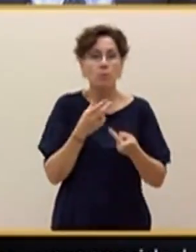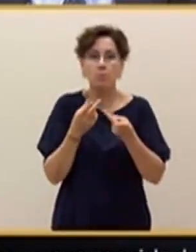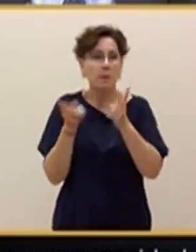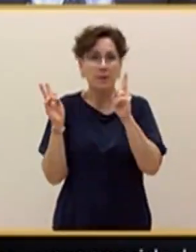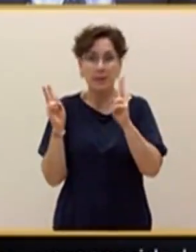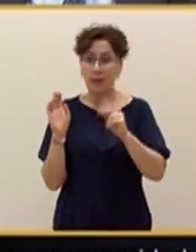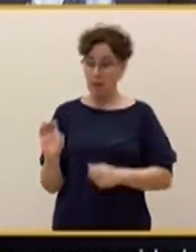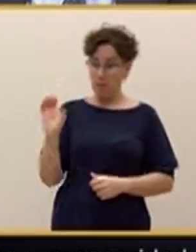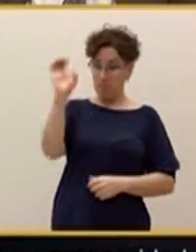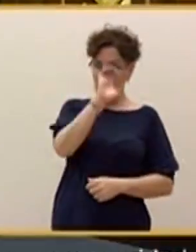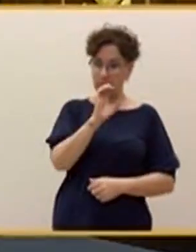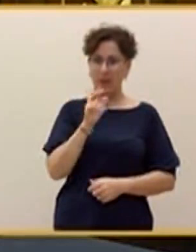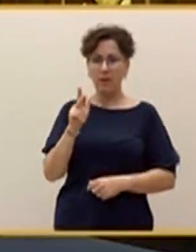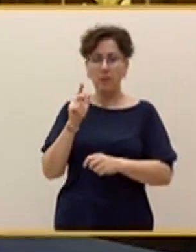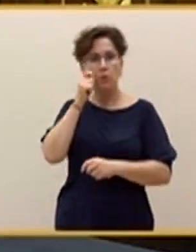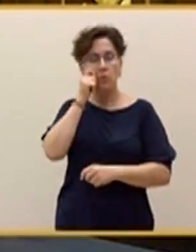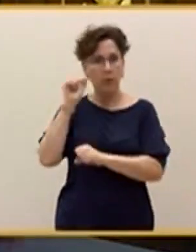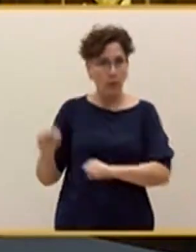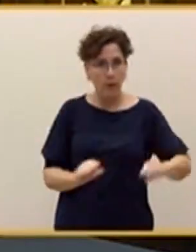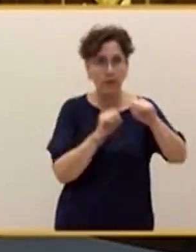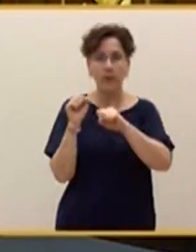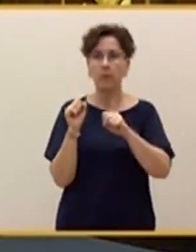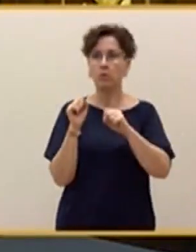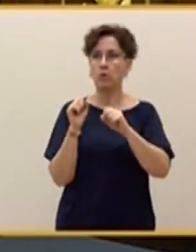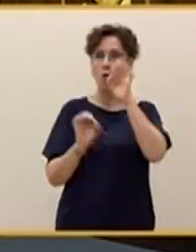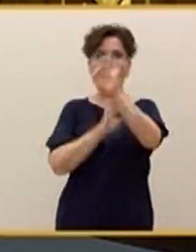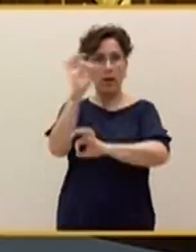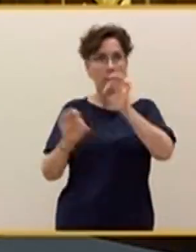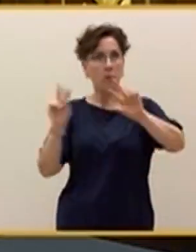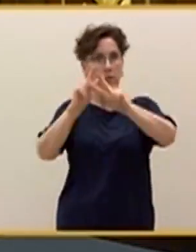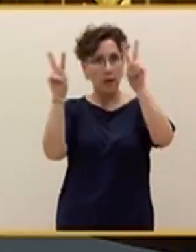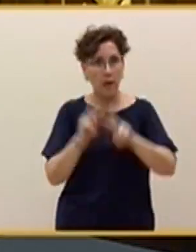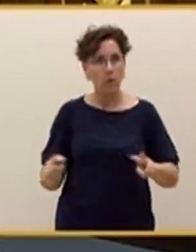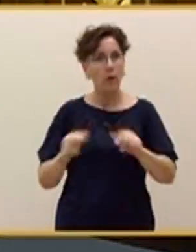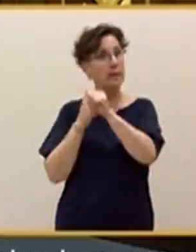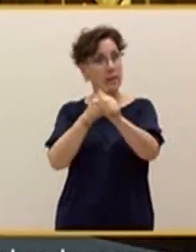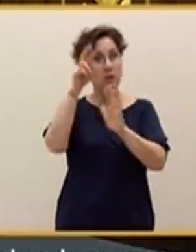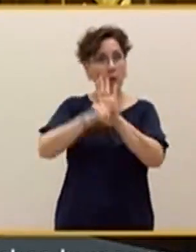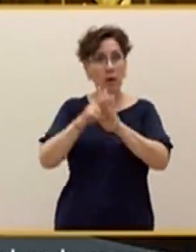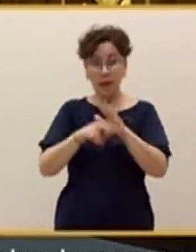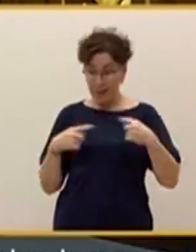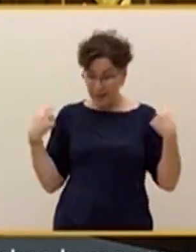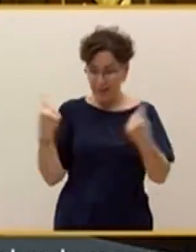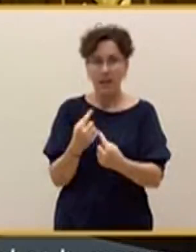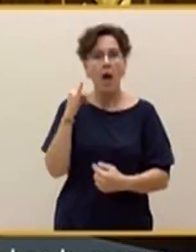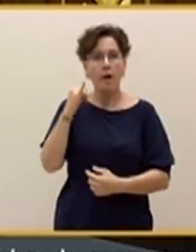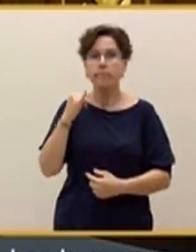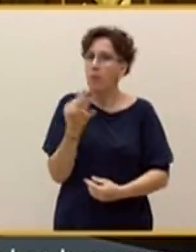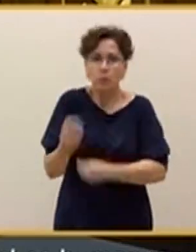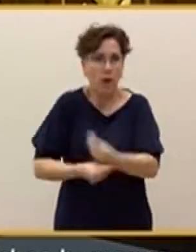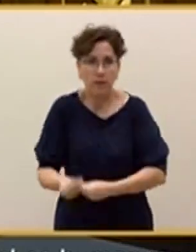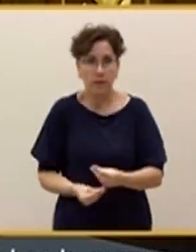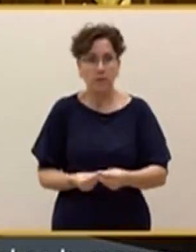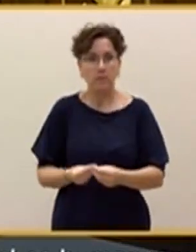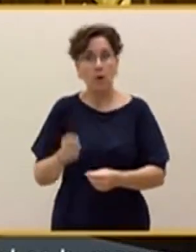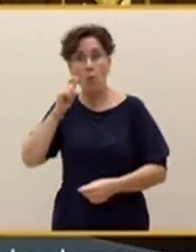Los países que defendemos los derechos humanos y el orden internacional basado en reglas estamos obligados a actuar en Ucrania